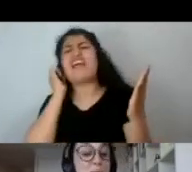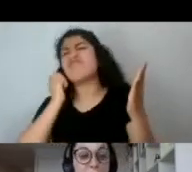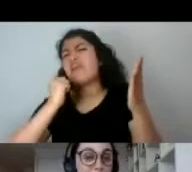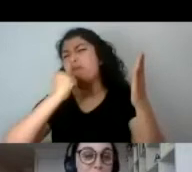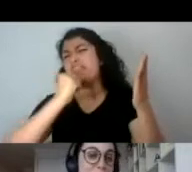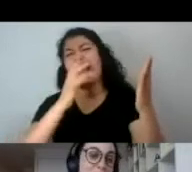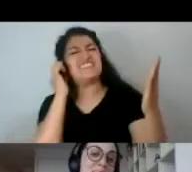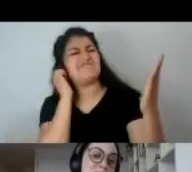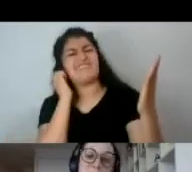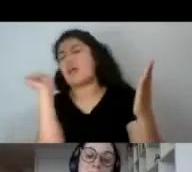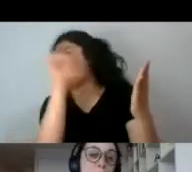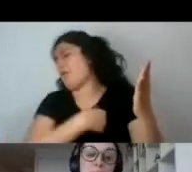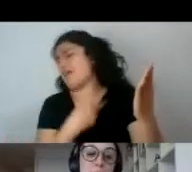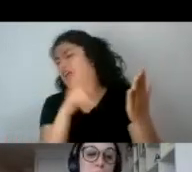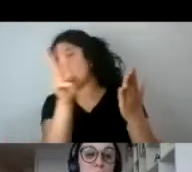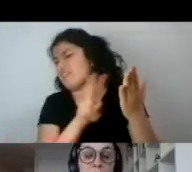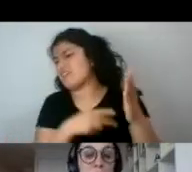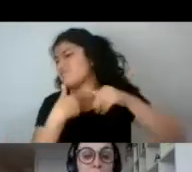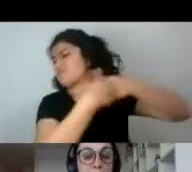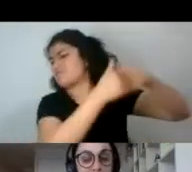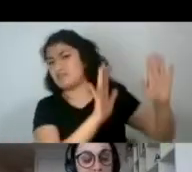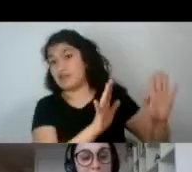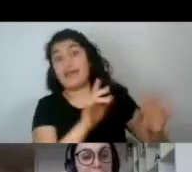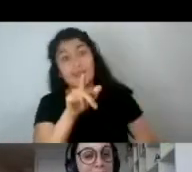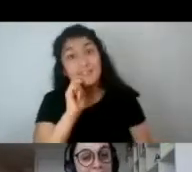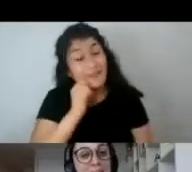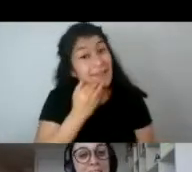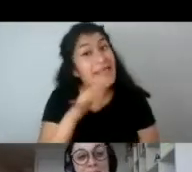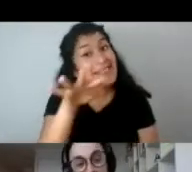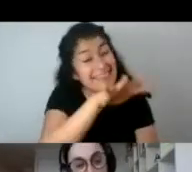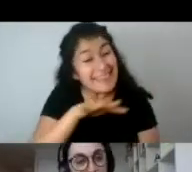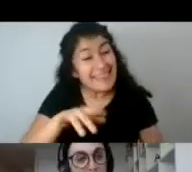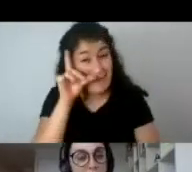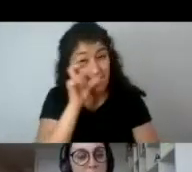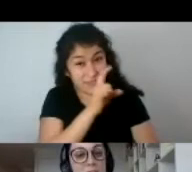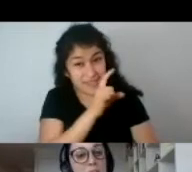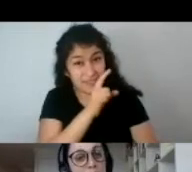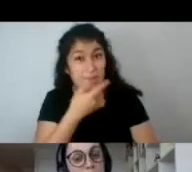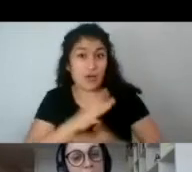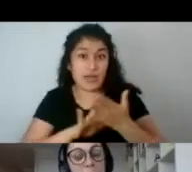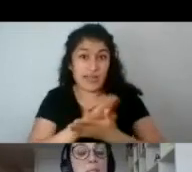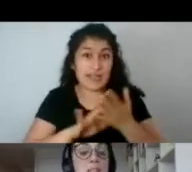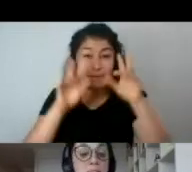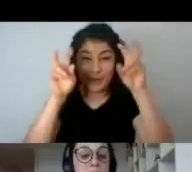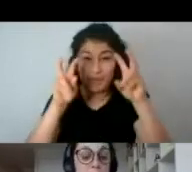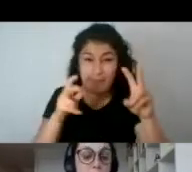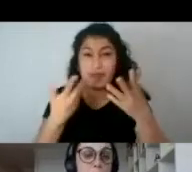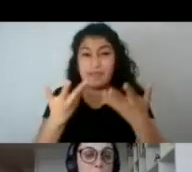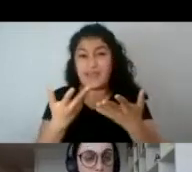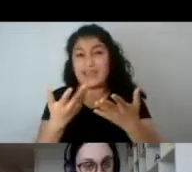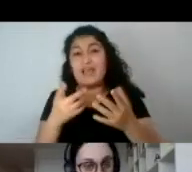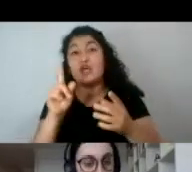eso ya es, como les digo, un terreno pantanoso, porque hay una delgada línea entre caer en el panfleto y invisibilizar.